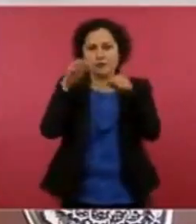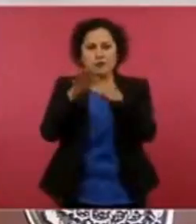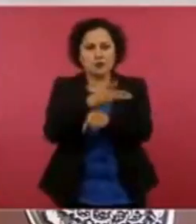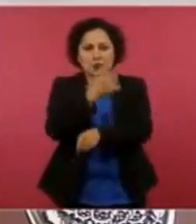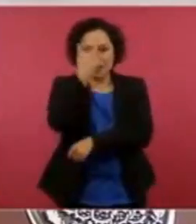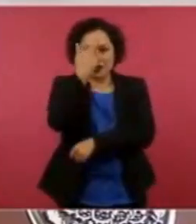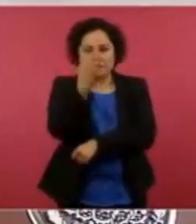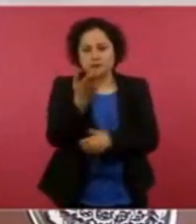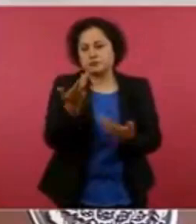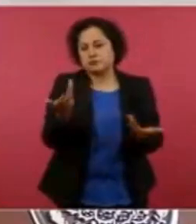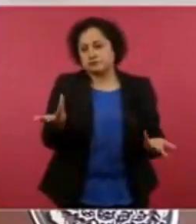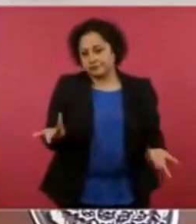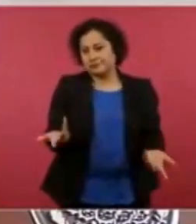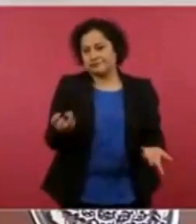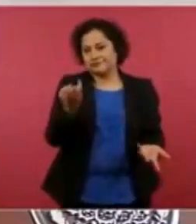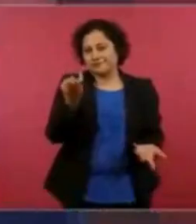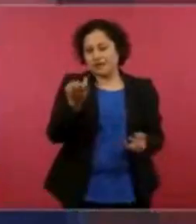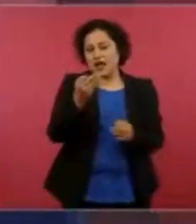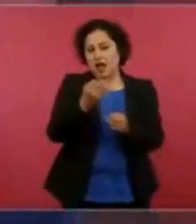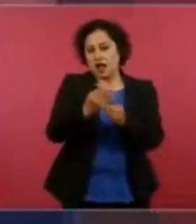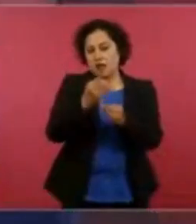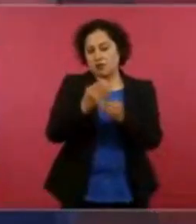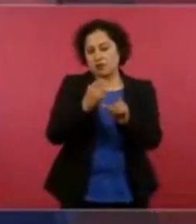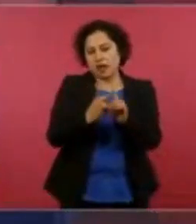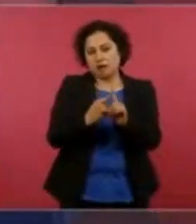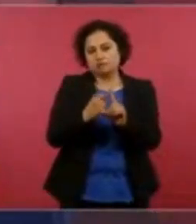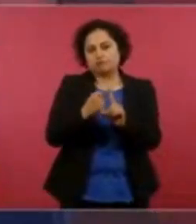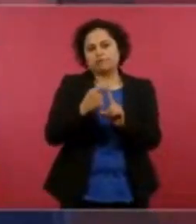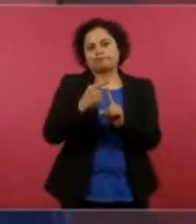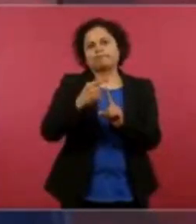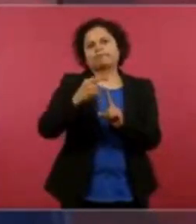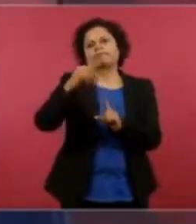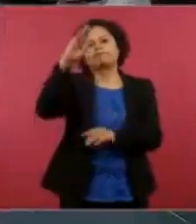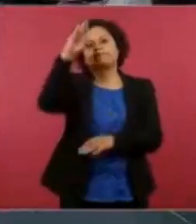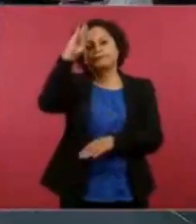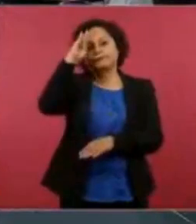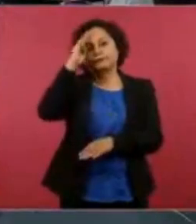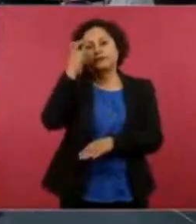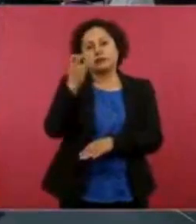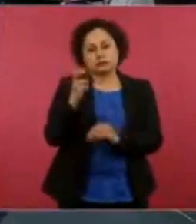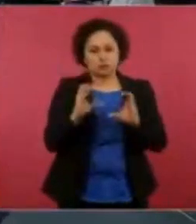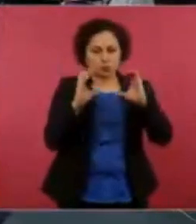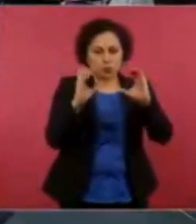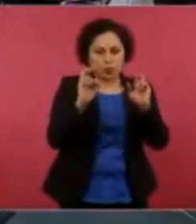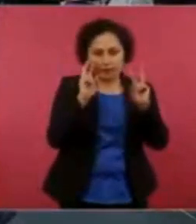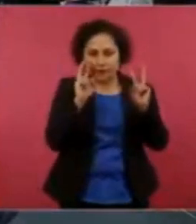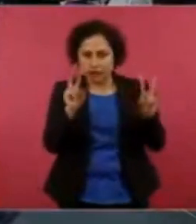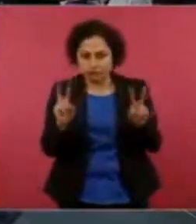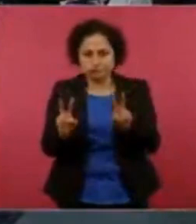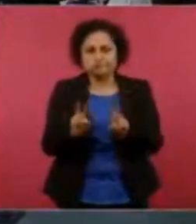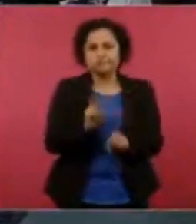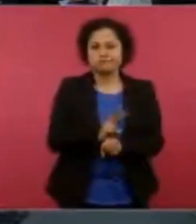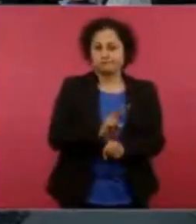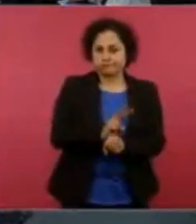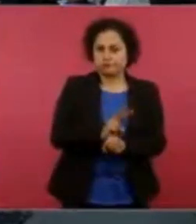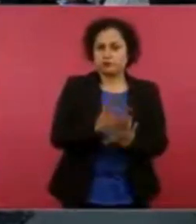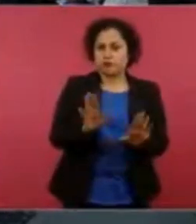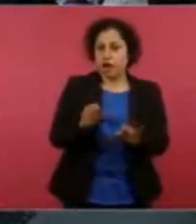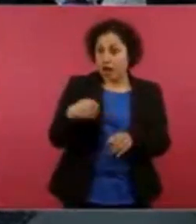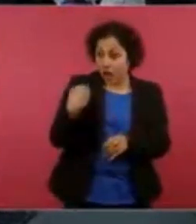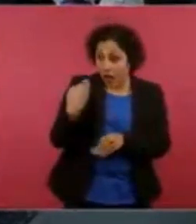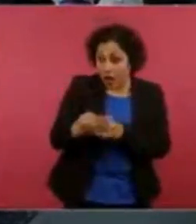especial que se está viviendo. Ya estamos en eso, ahorita tengo una reunión para eso,